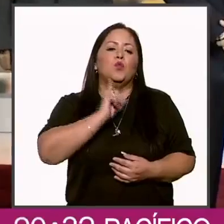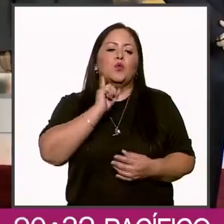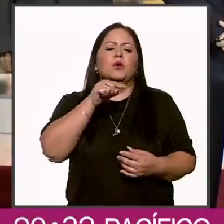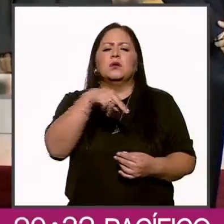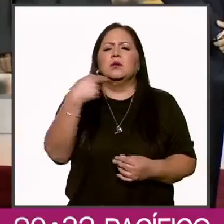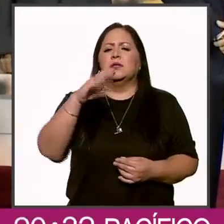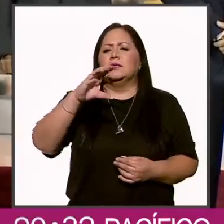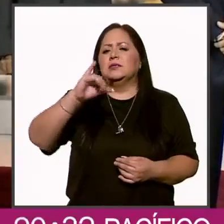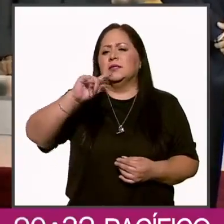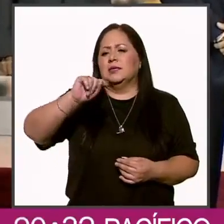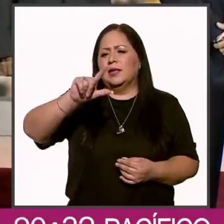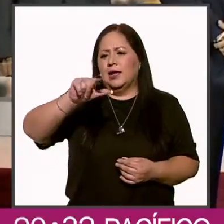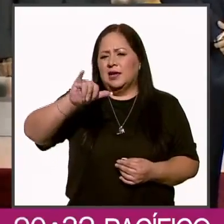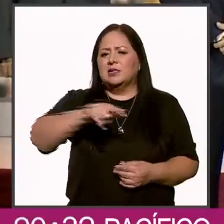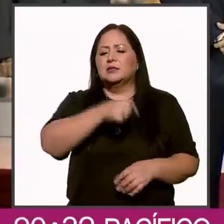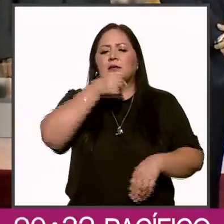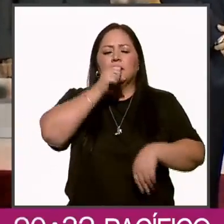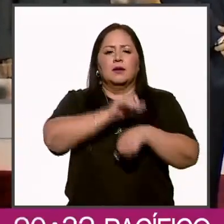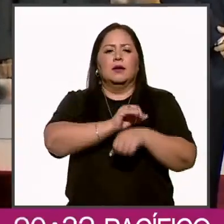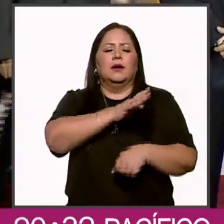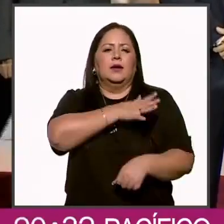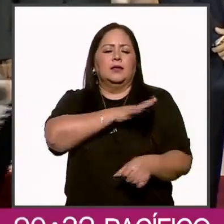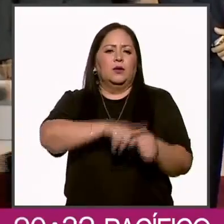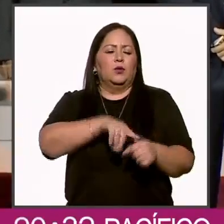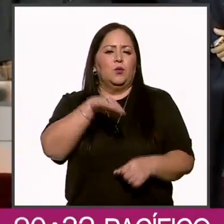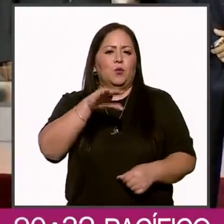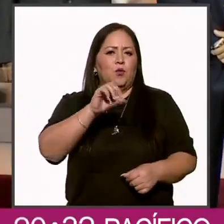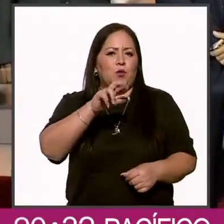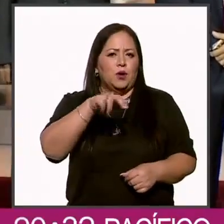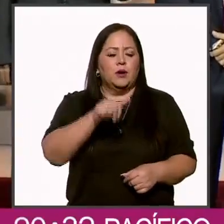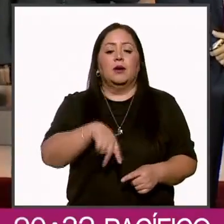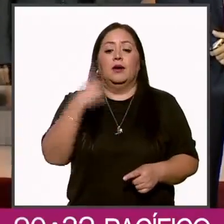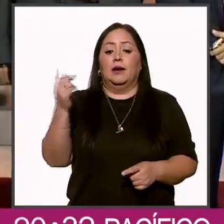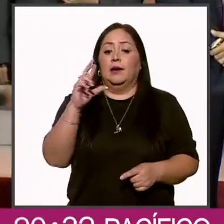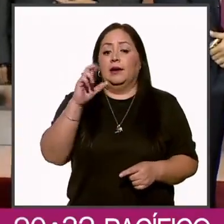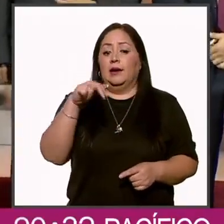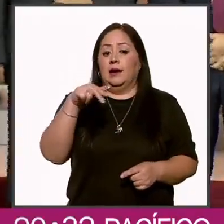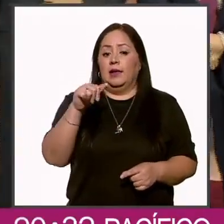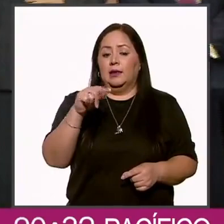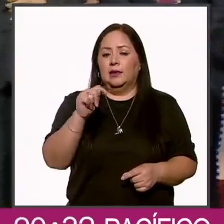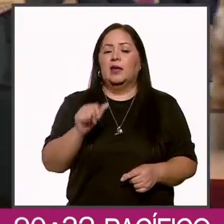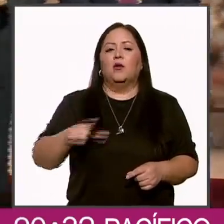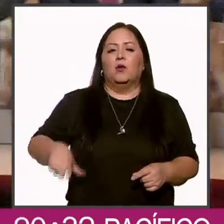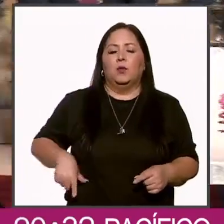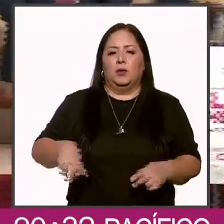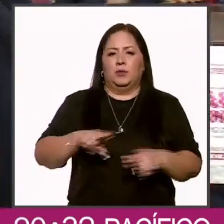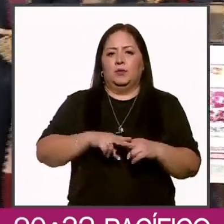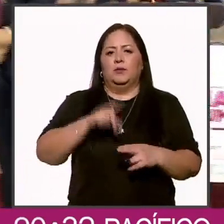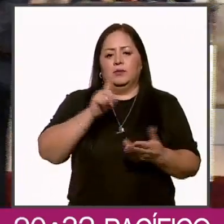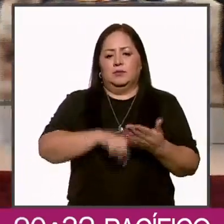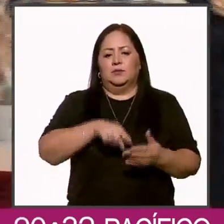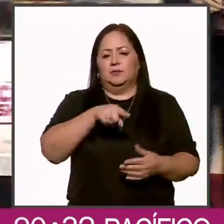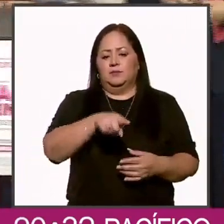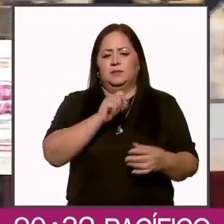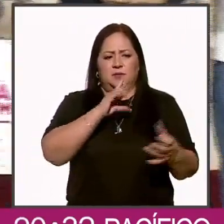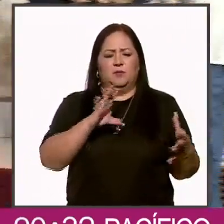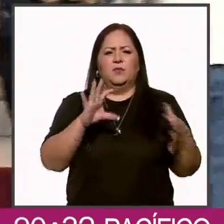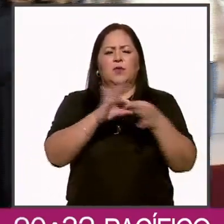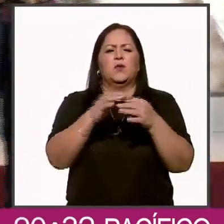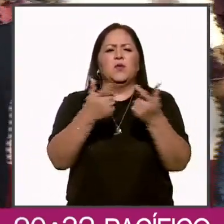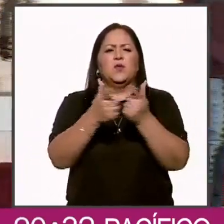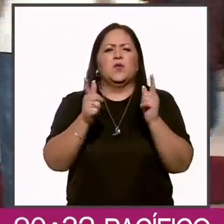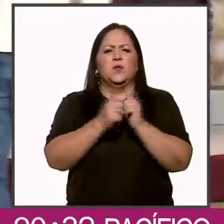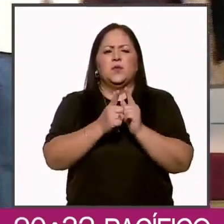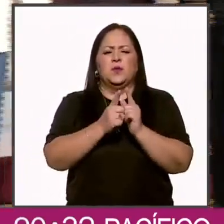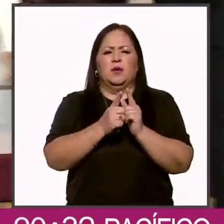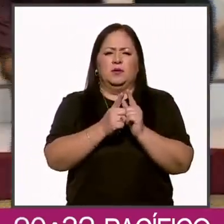Ciclal y Hernández, secretaria general de Morena, Renata Turrent, por ahora será el enlace con un grupo